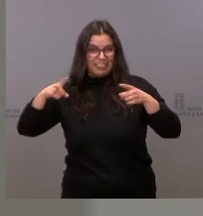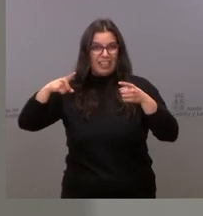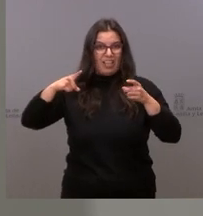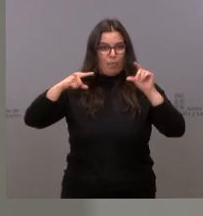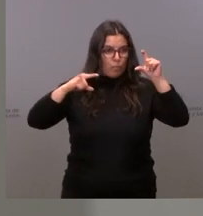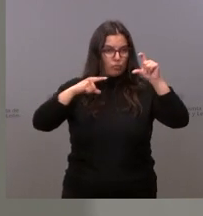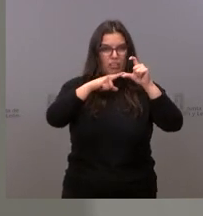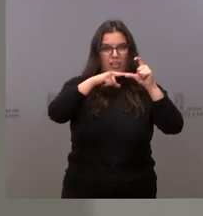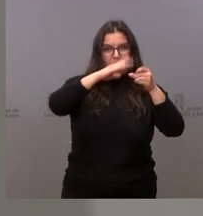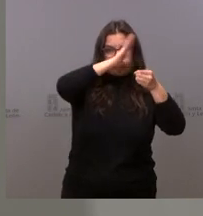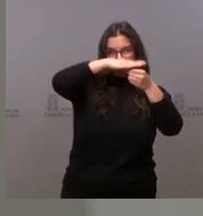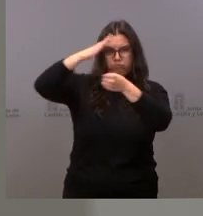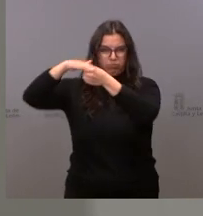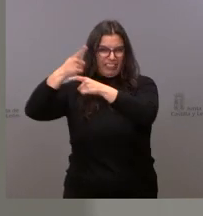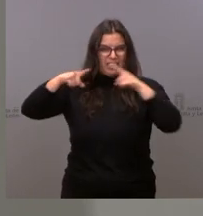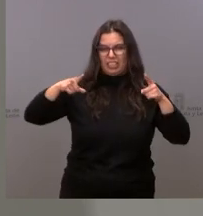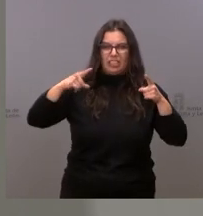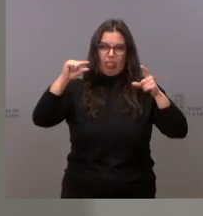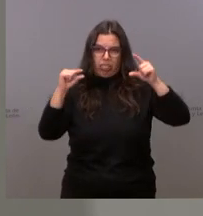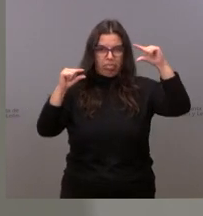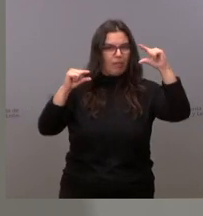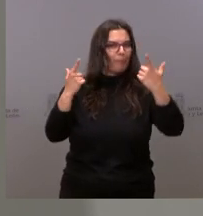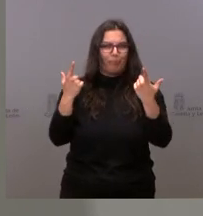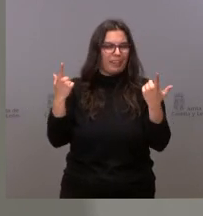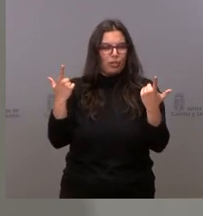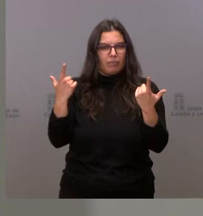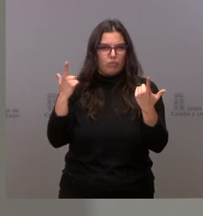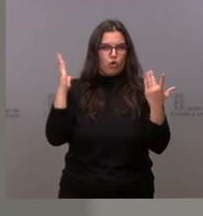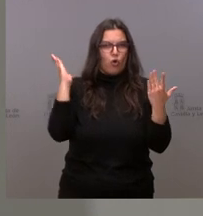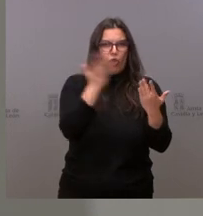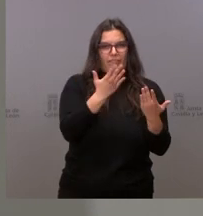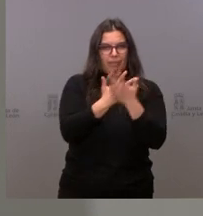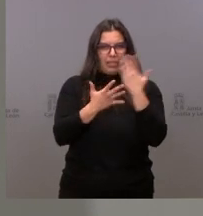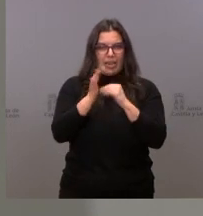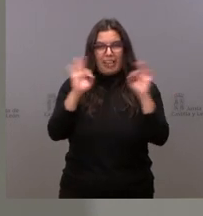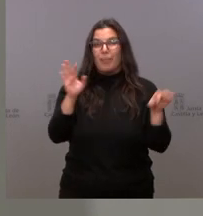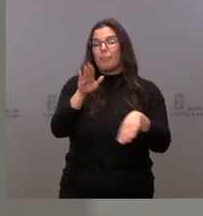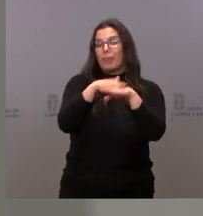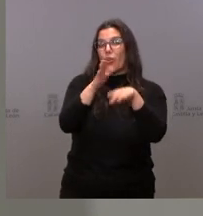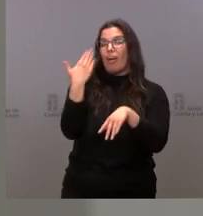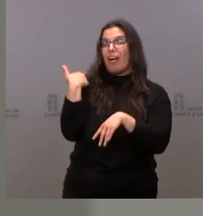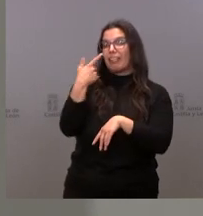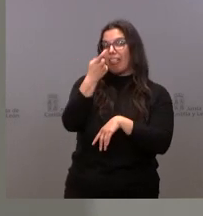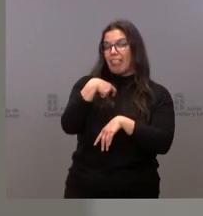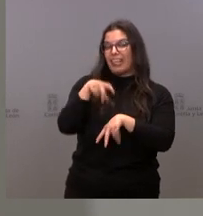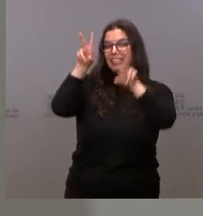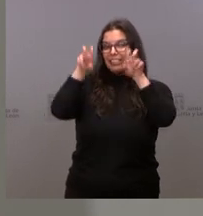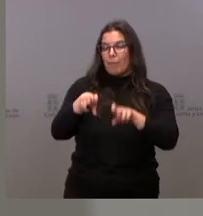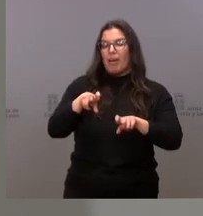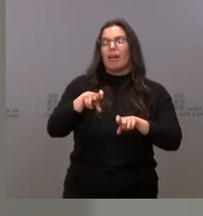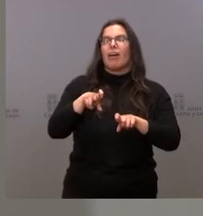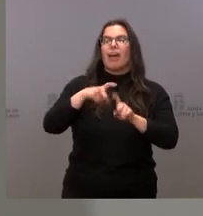los viables son distintos, por tanto, no interfiere una cosa con la otra. Perdón que antes no he respondido a una cosa sobre la catalogación